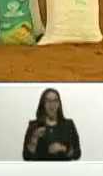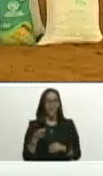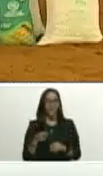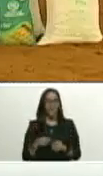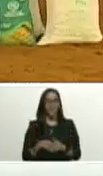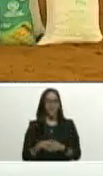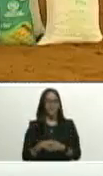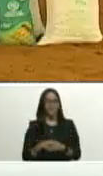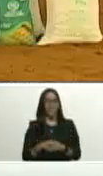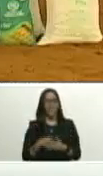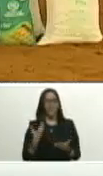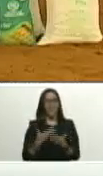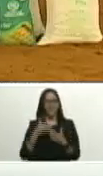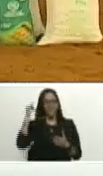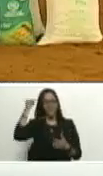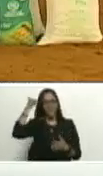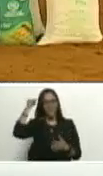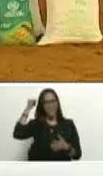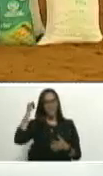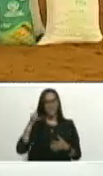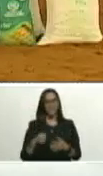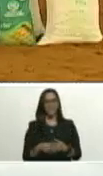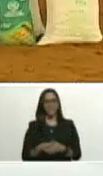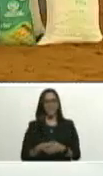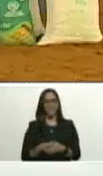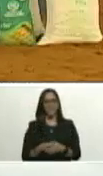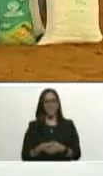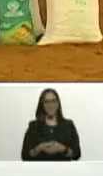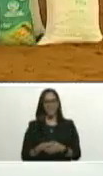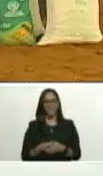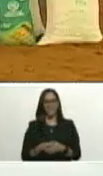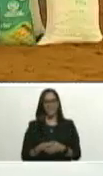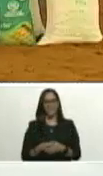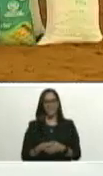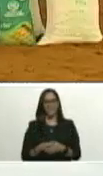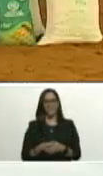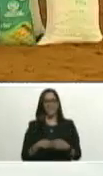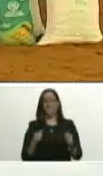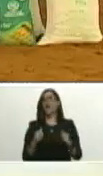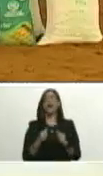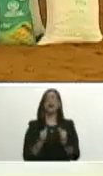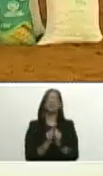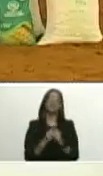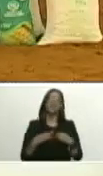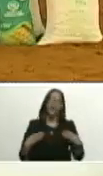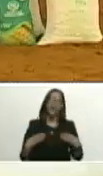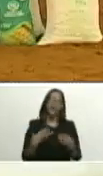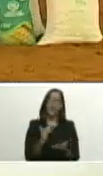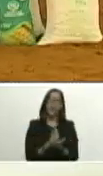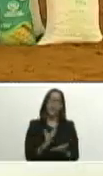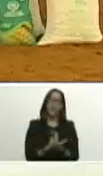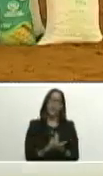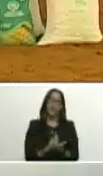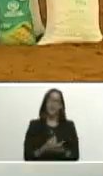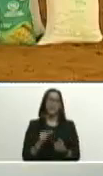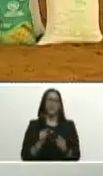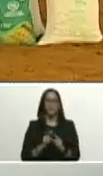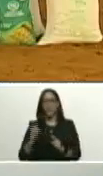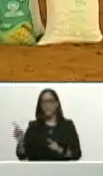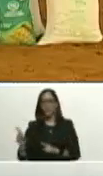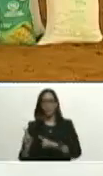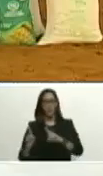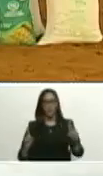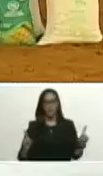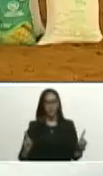al Yaracuy de Yaracuy a Anzuategui a Monaga de punta a punta a